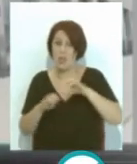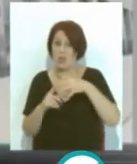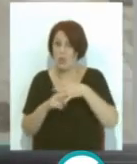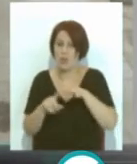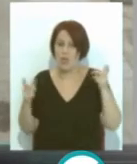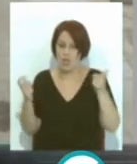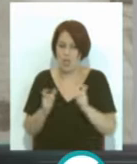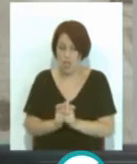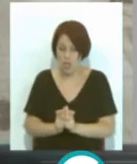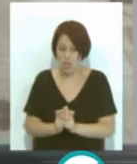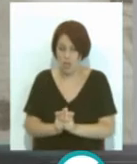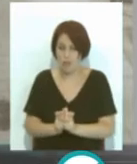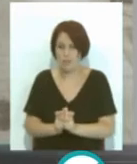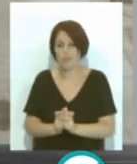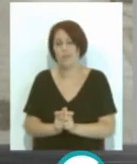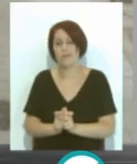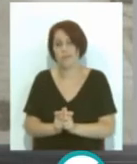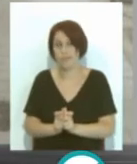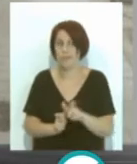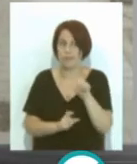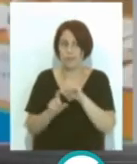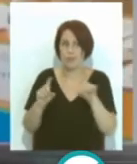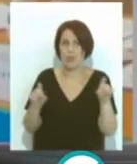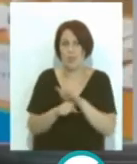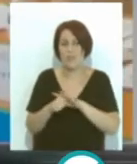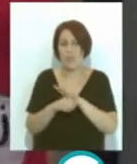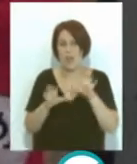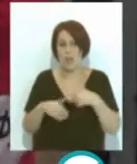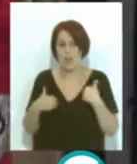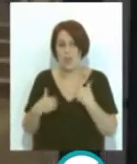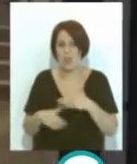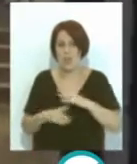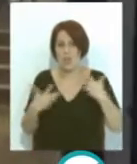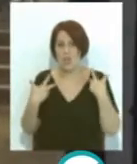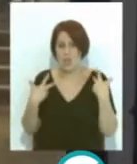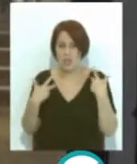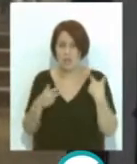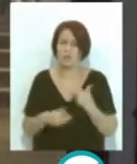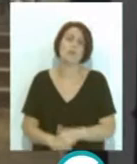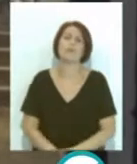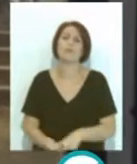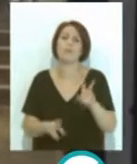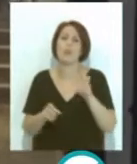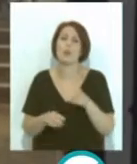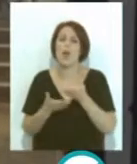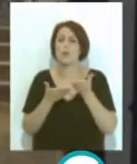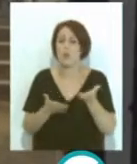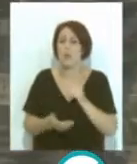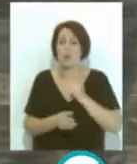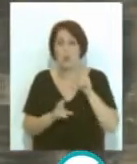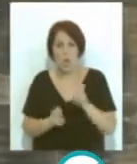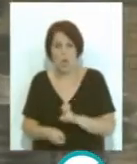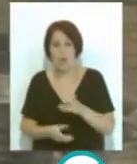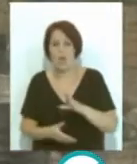han diezmado considerablemente a las empresas de la provincia Así en lo que respecta a ayudas nuevas oportunidades y